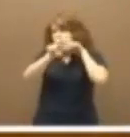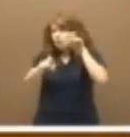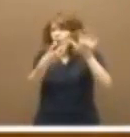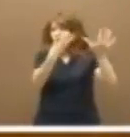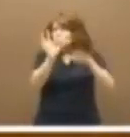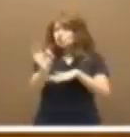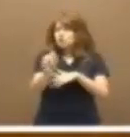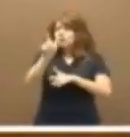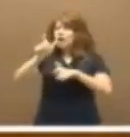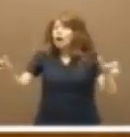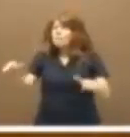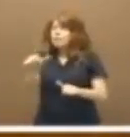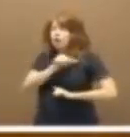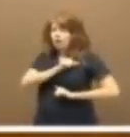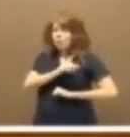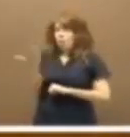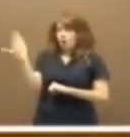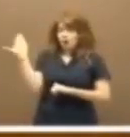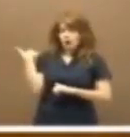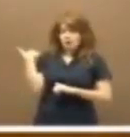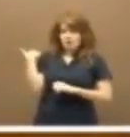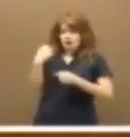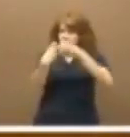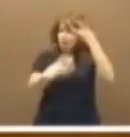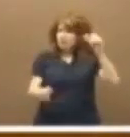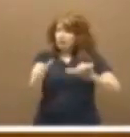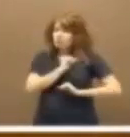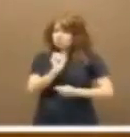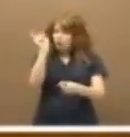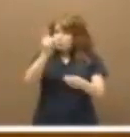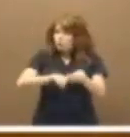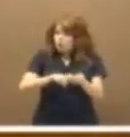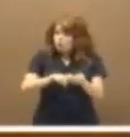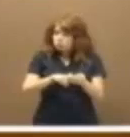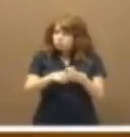¿y los 80 parados que ayer ingresaron en las listas del césped?